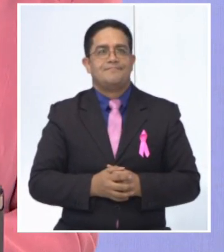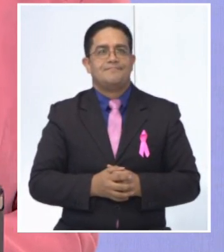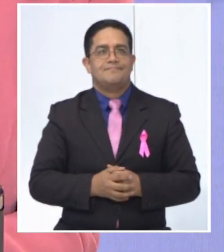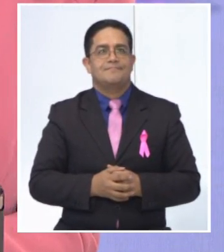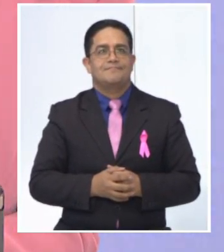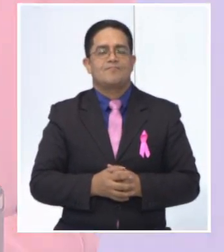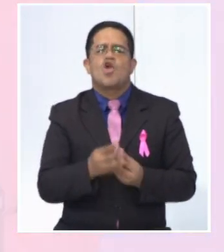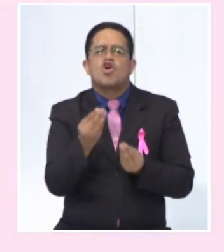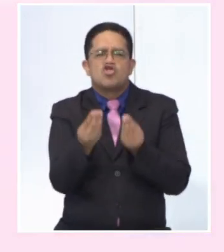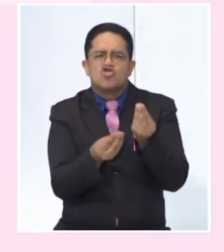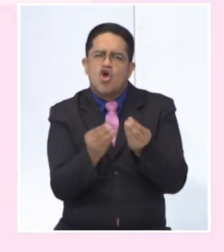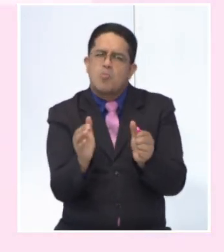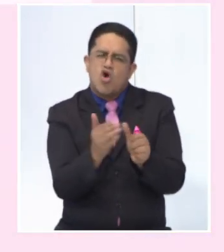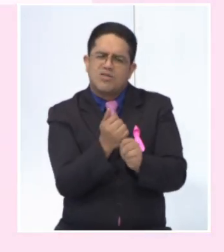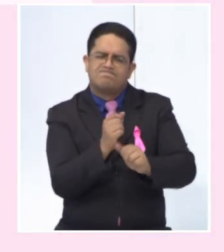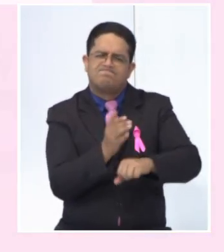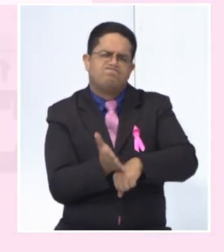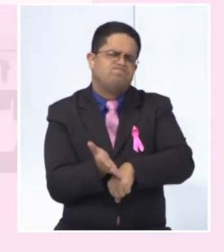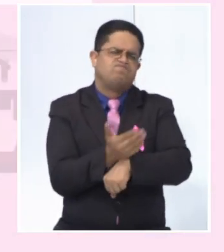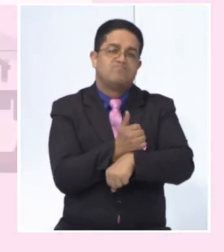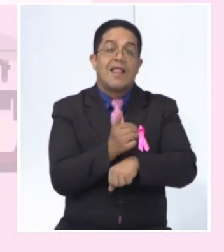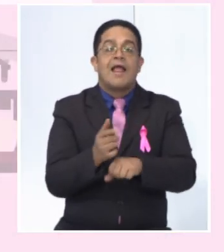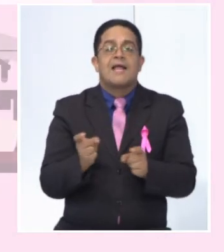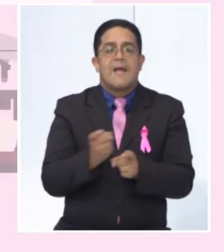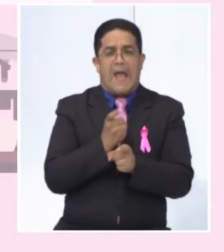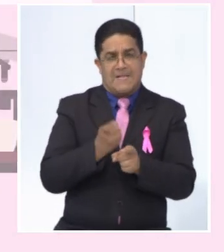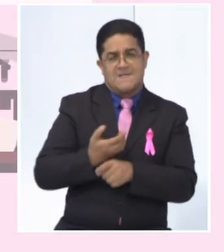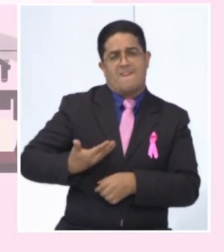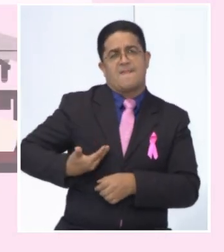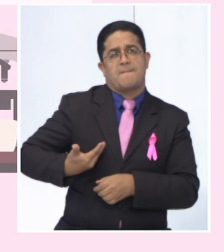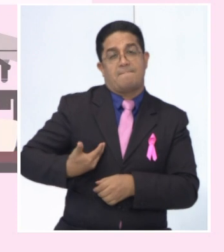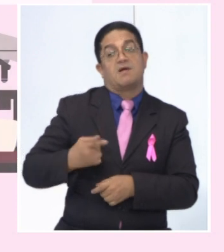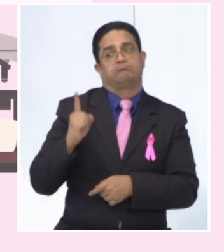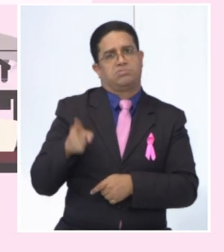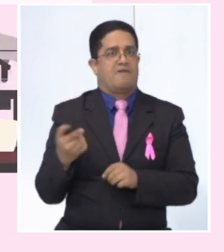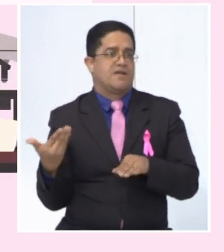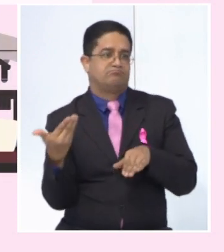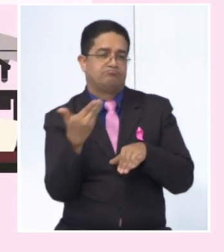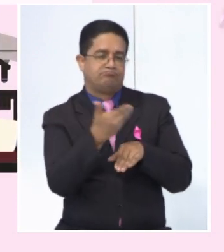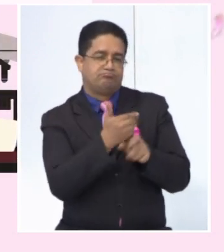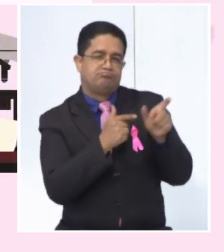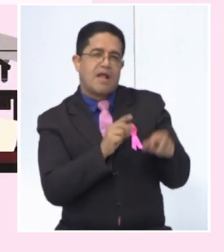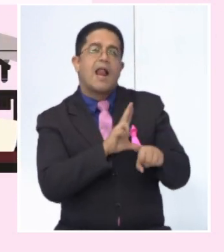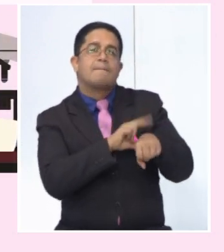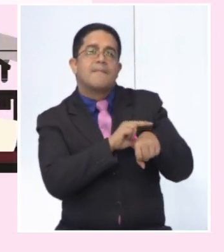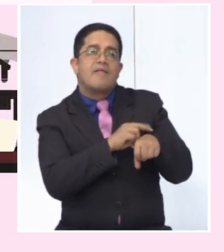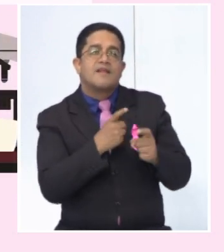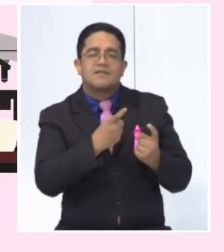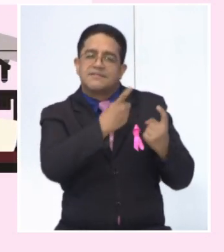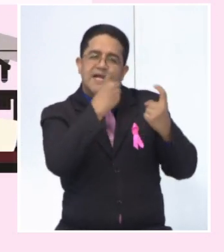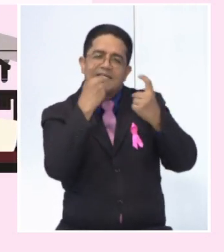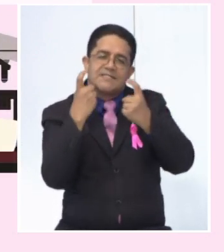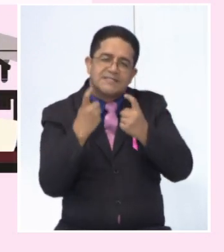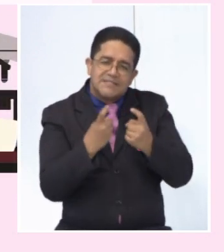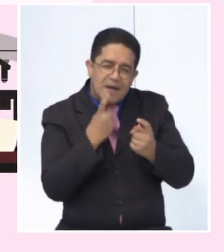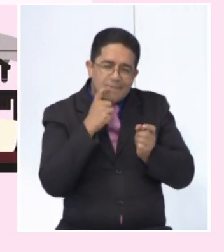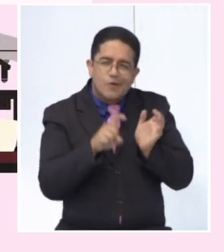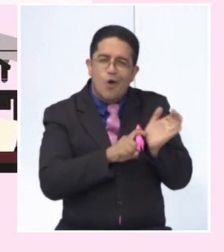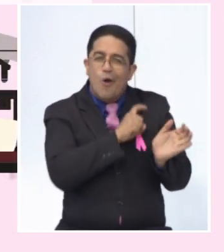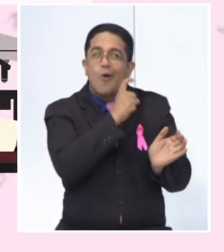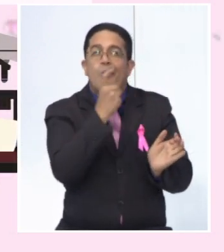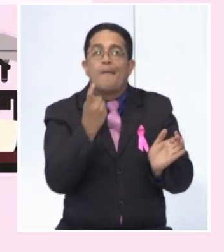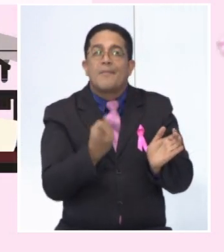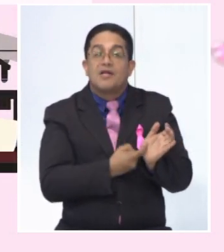¿Cómo detectar a tiempo el cáncer de mama? Asistir a consulta médica para un examen clínico de seno al menos